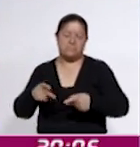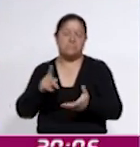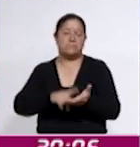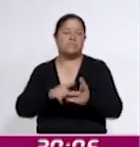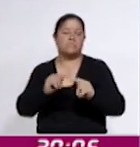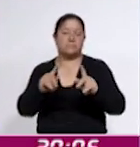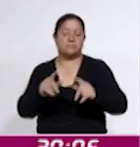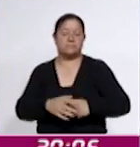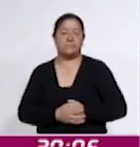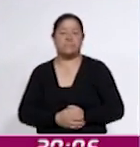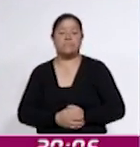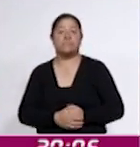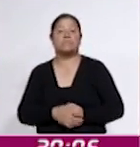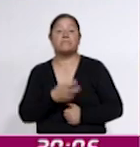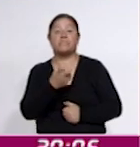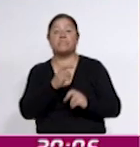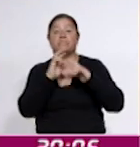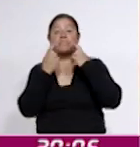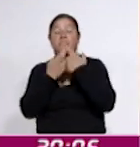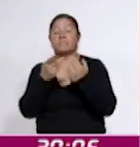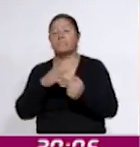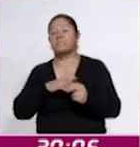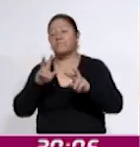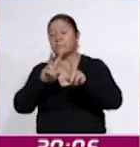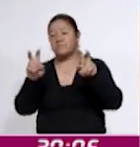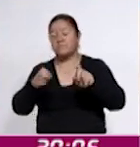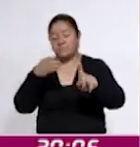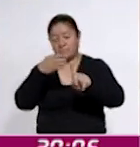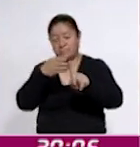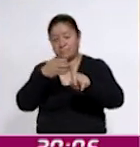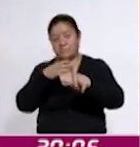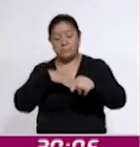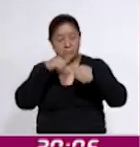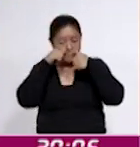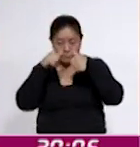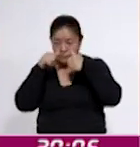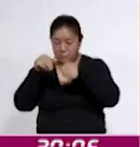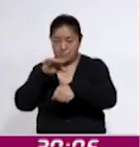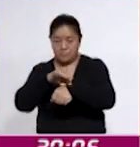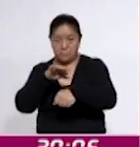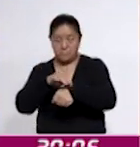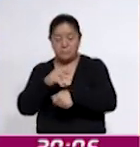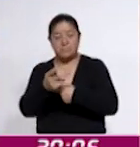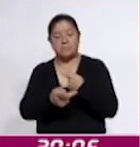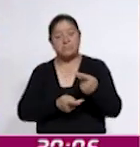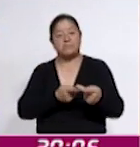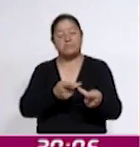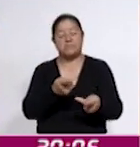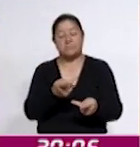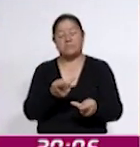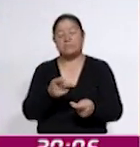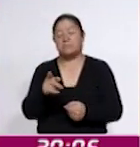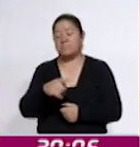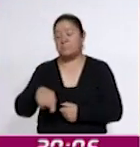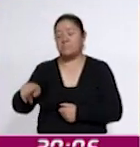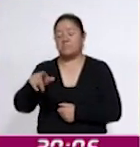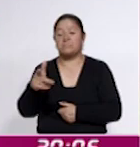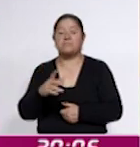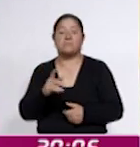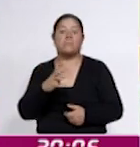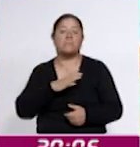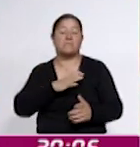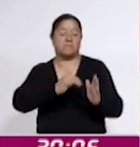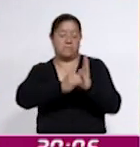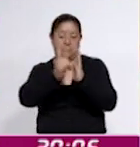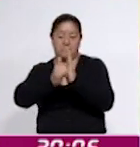entidad. En la reunión, se abordaron temas relacionados con la atención médica, las prestaciones sociales y las mejoras en la